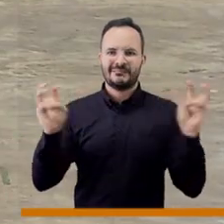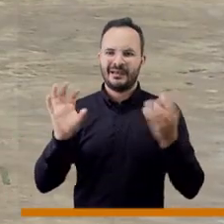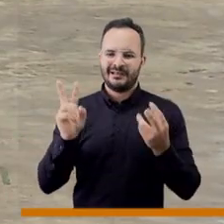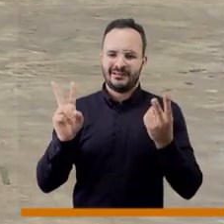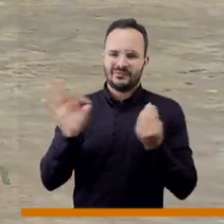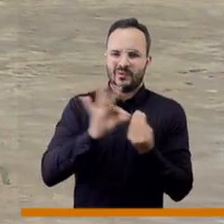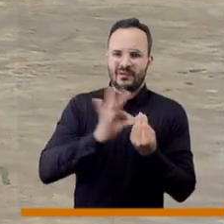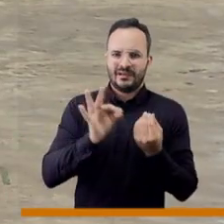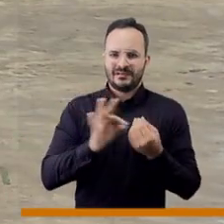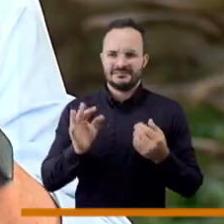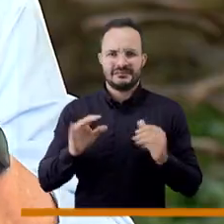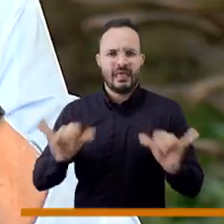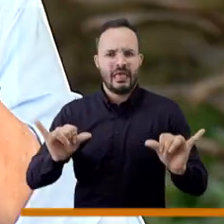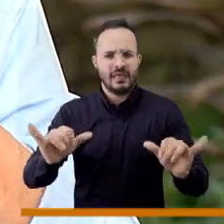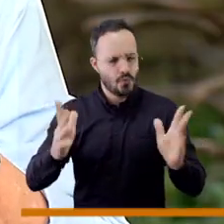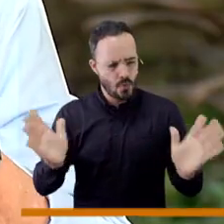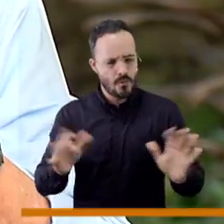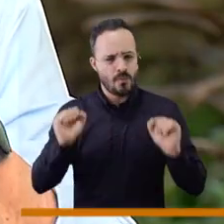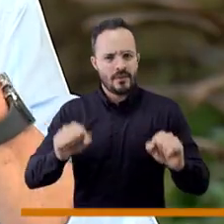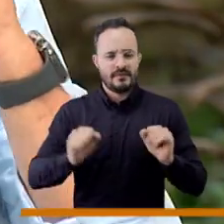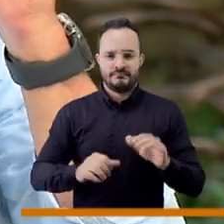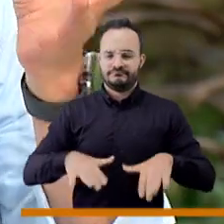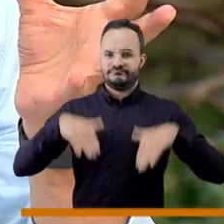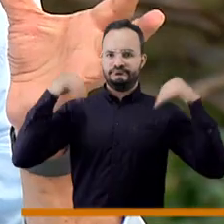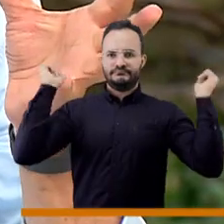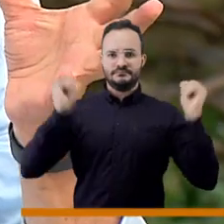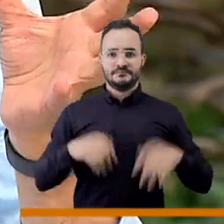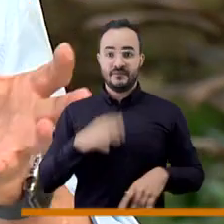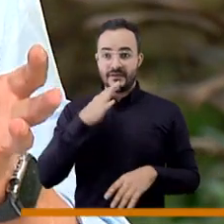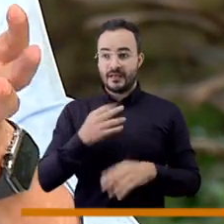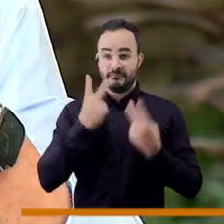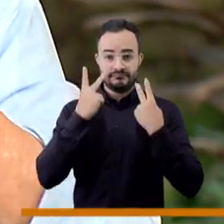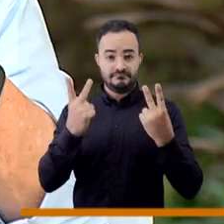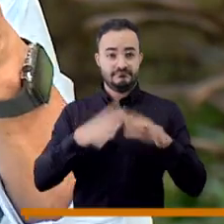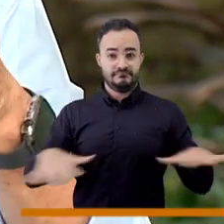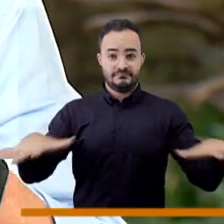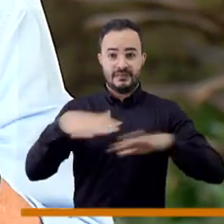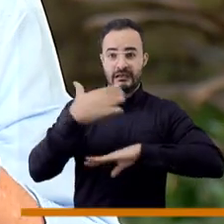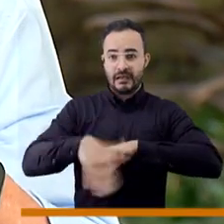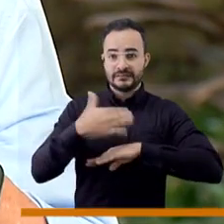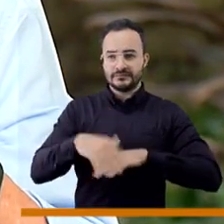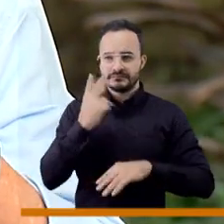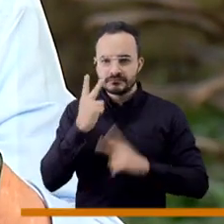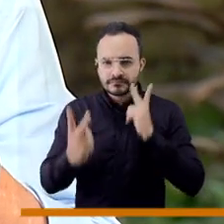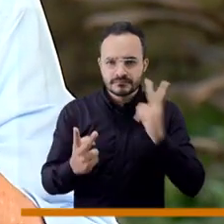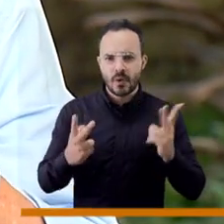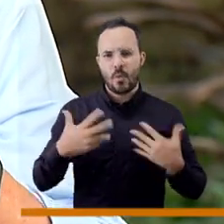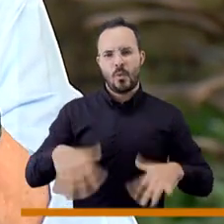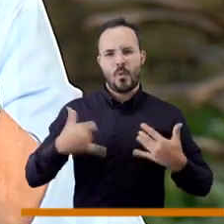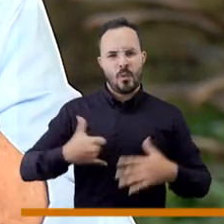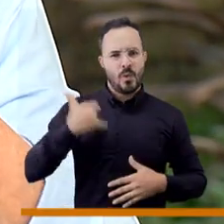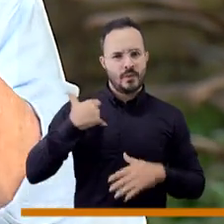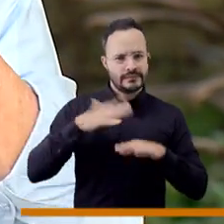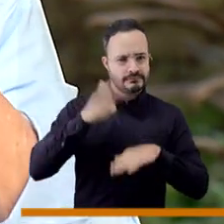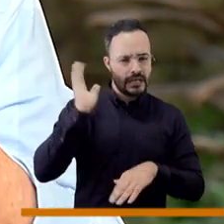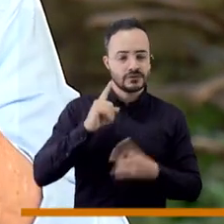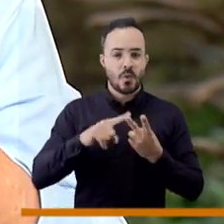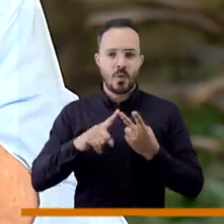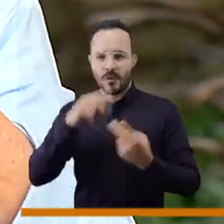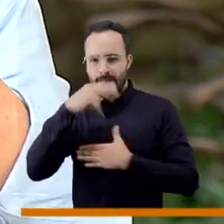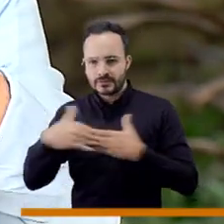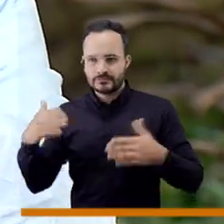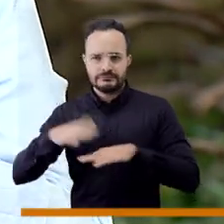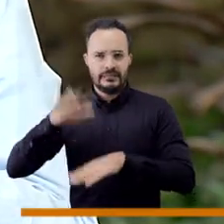el combustible mayor para que una persona llegue a calle, en la mayoría de jóvenes o niños, es o la